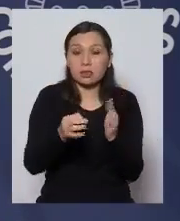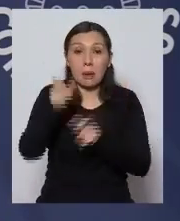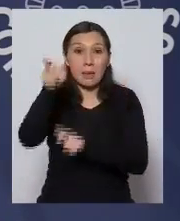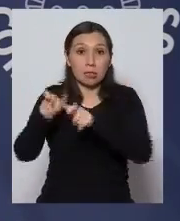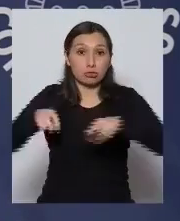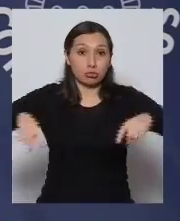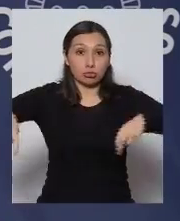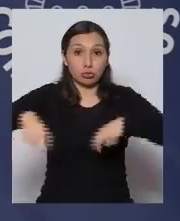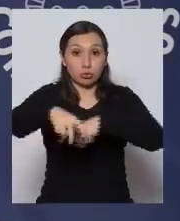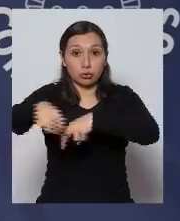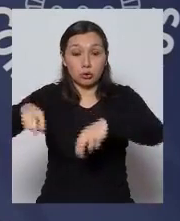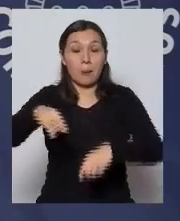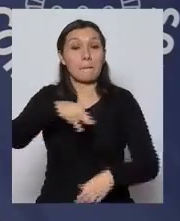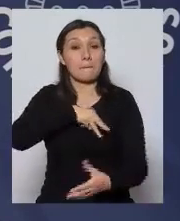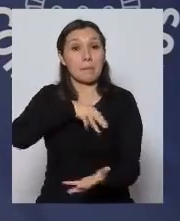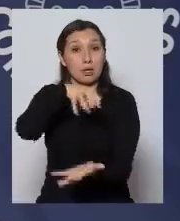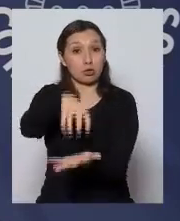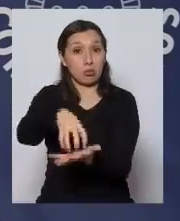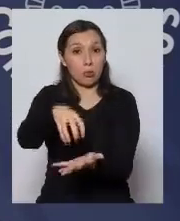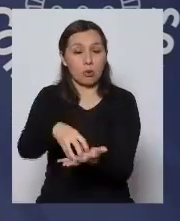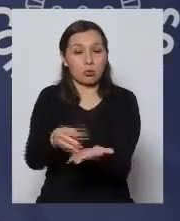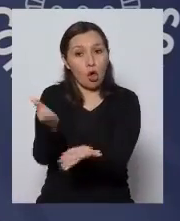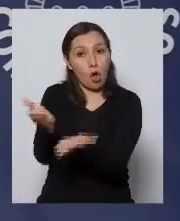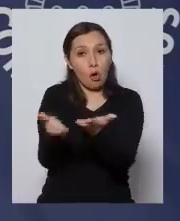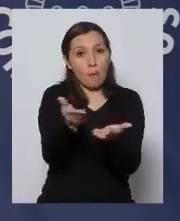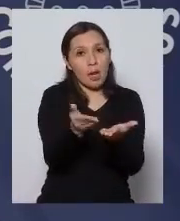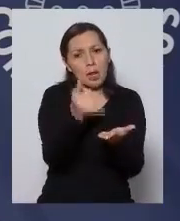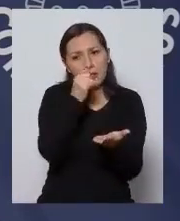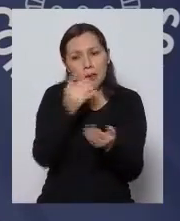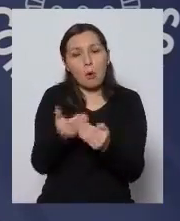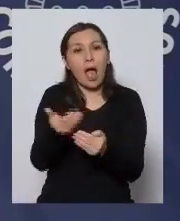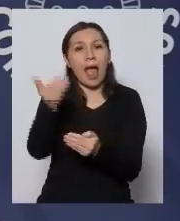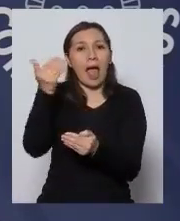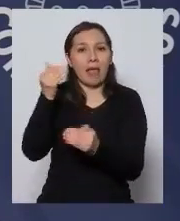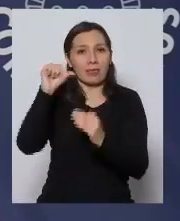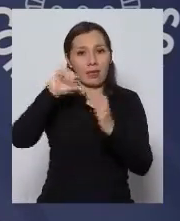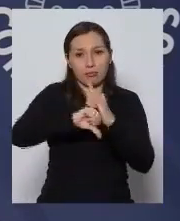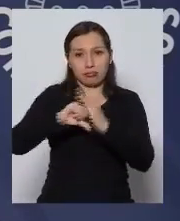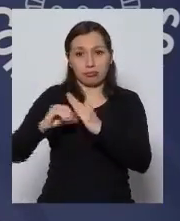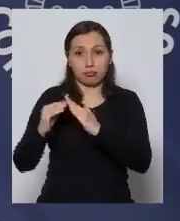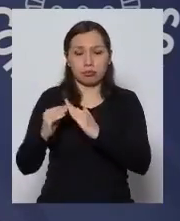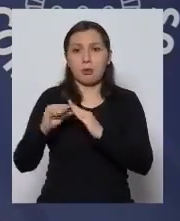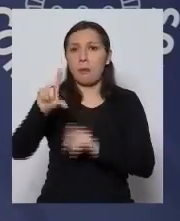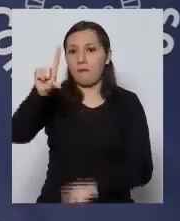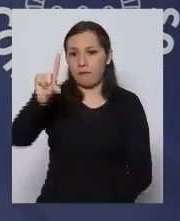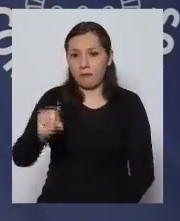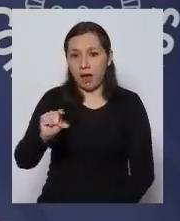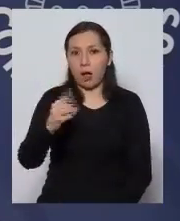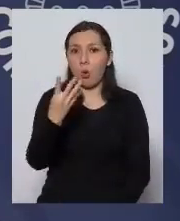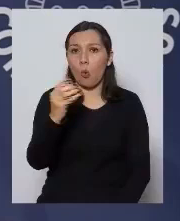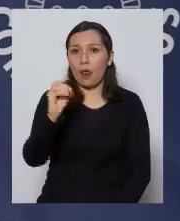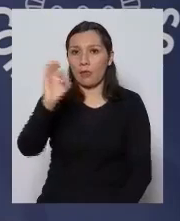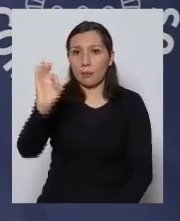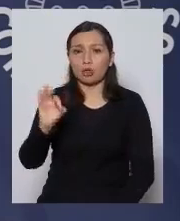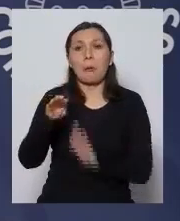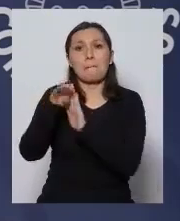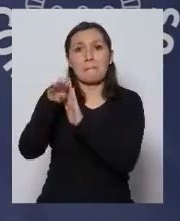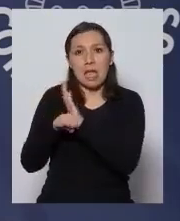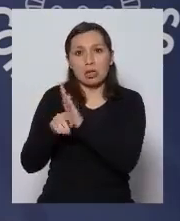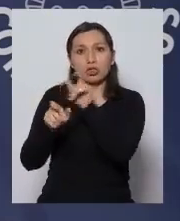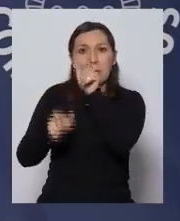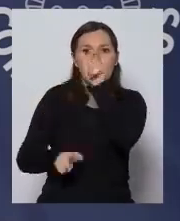movilidad en la región metropolitana comparado con el periodo antes de cuarentena se ha reducido en un 40%